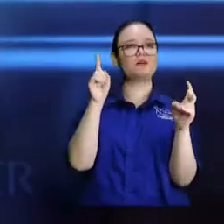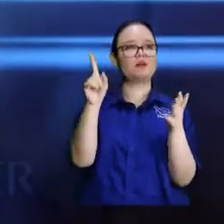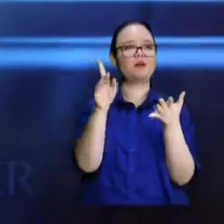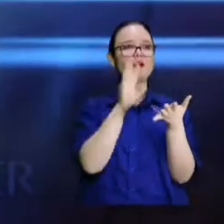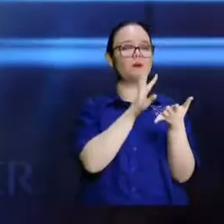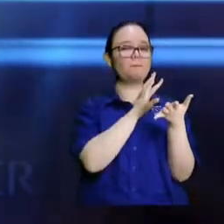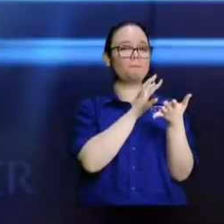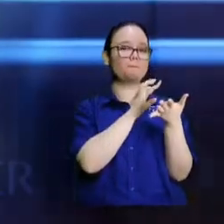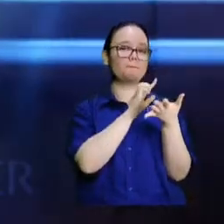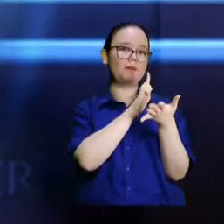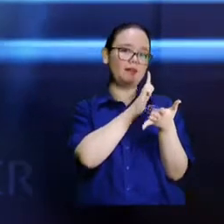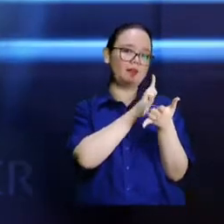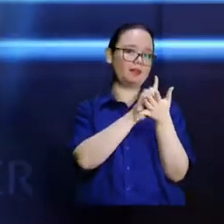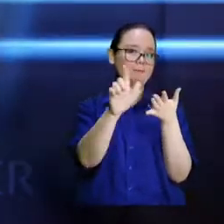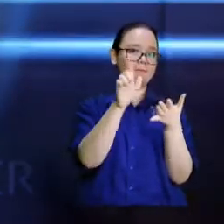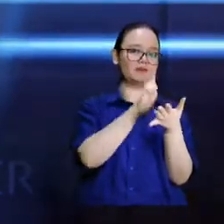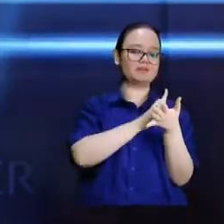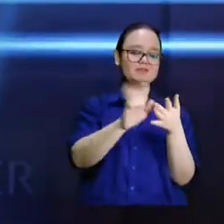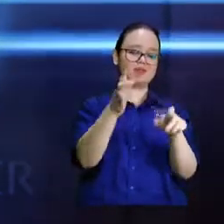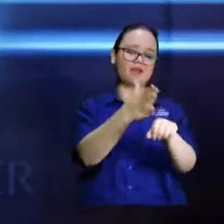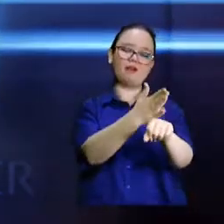purificación previa a la boda.